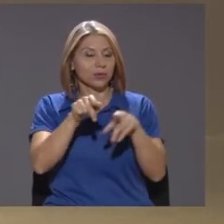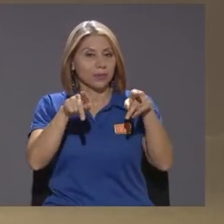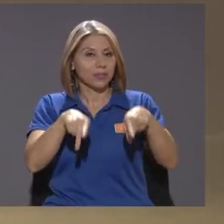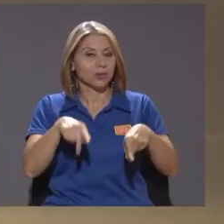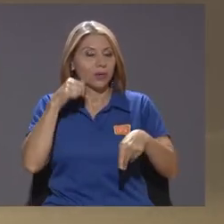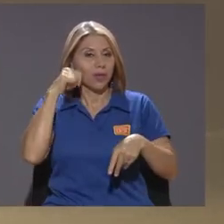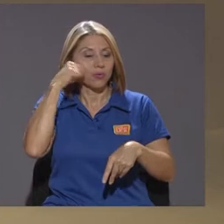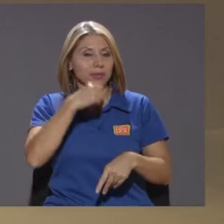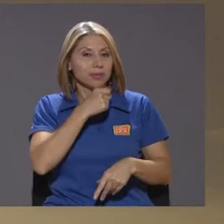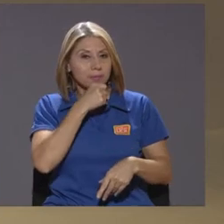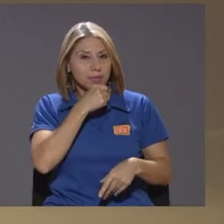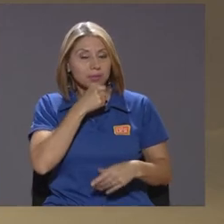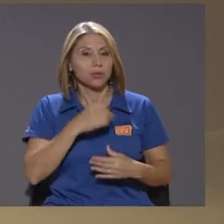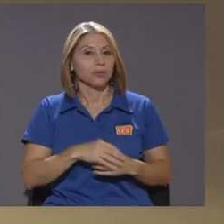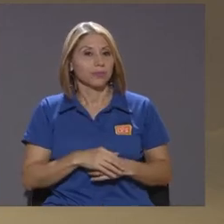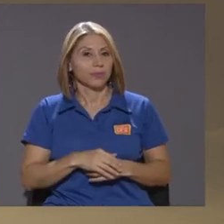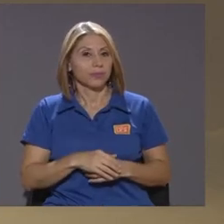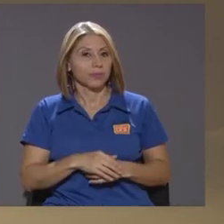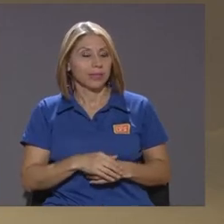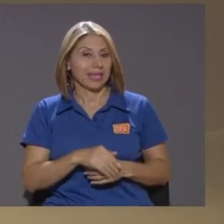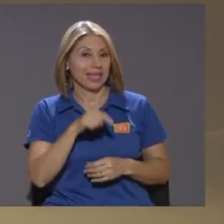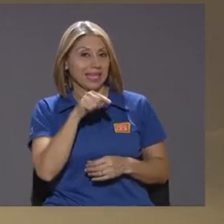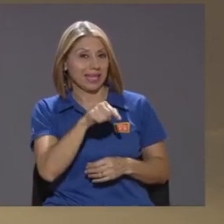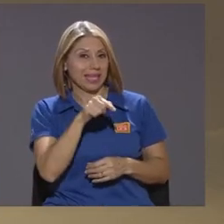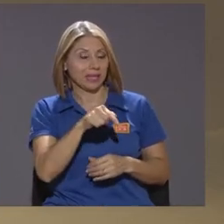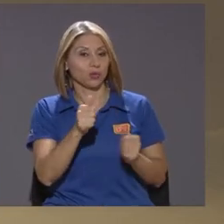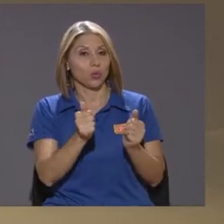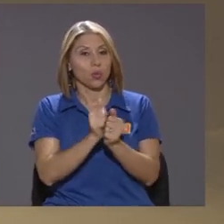pues eso con todos los otros